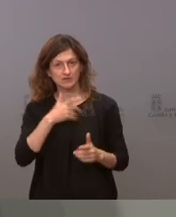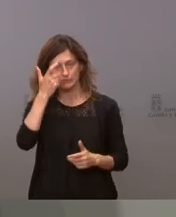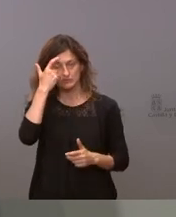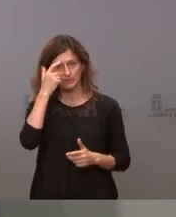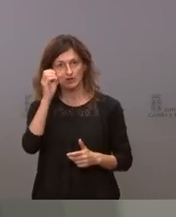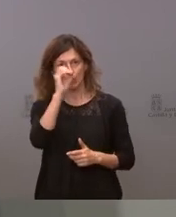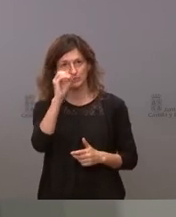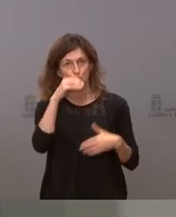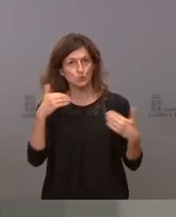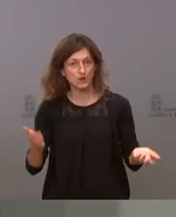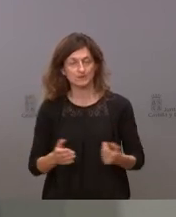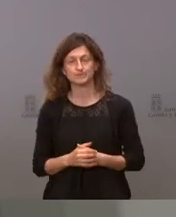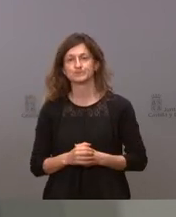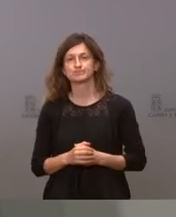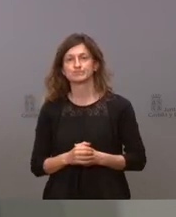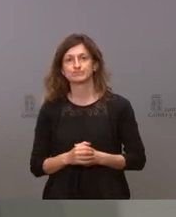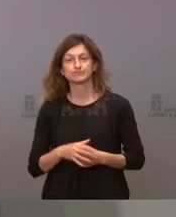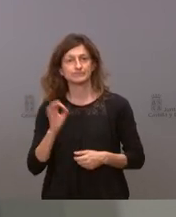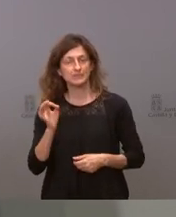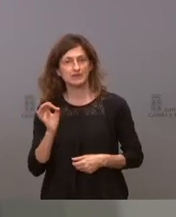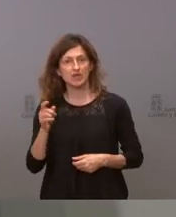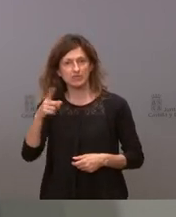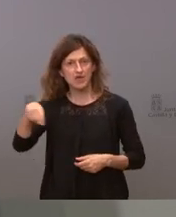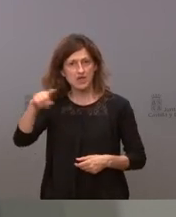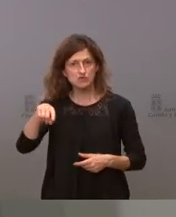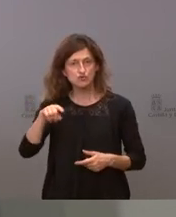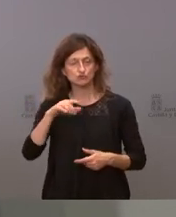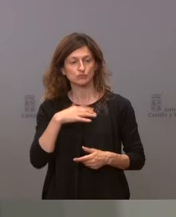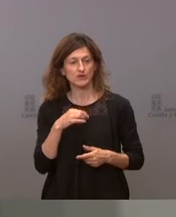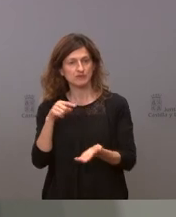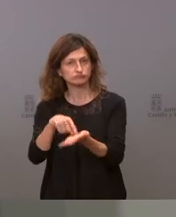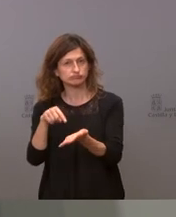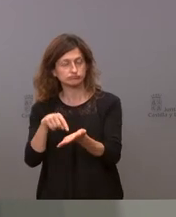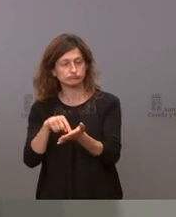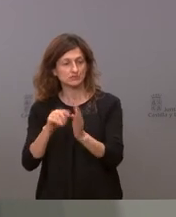posición y es verdad que ellos tendrán unas reivindicaciones